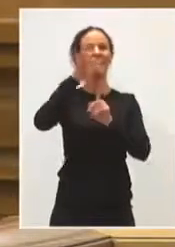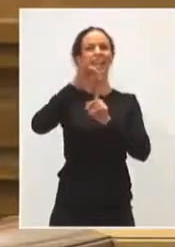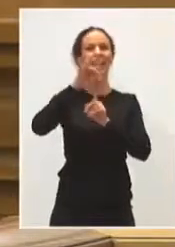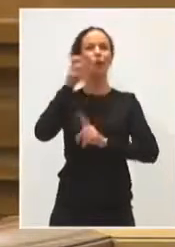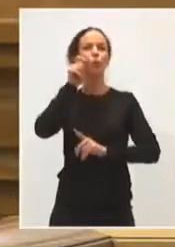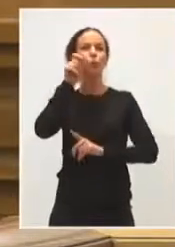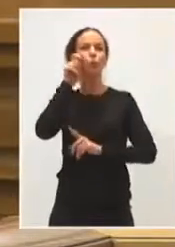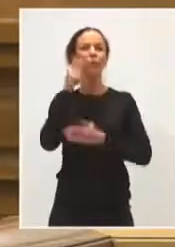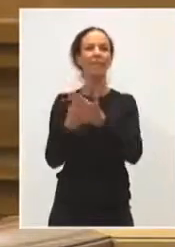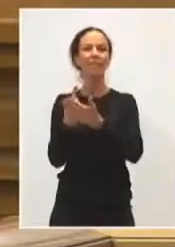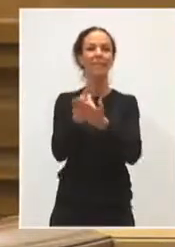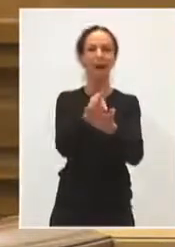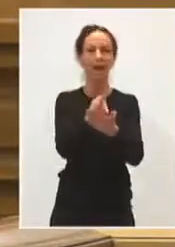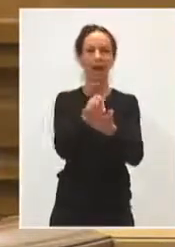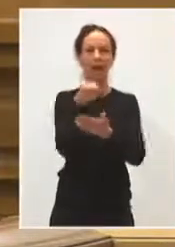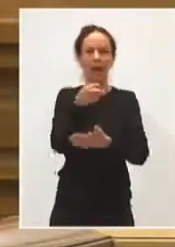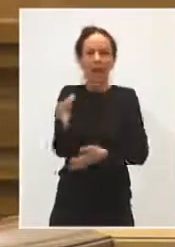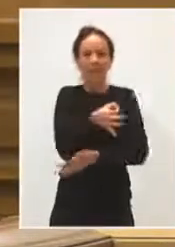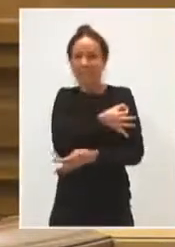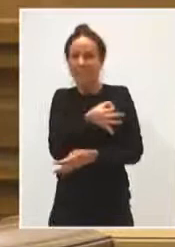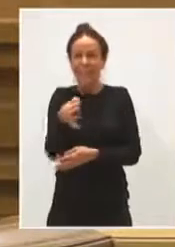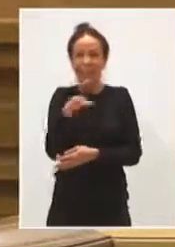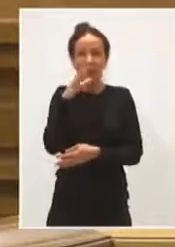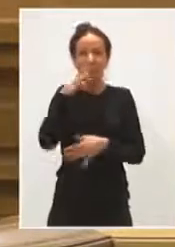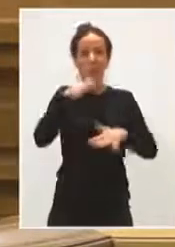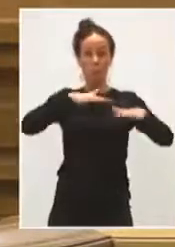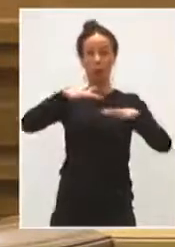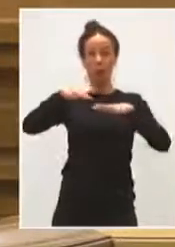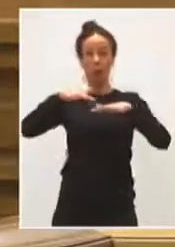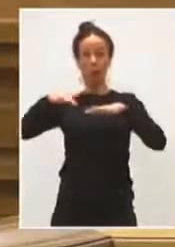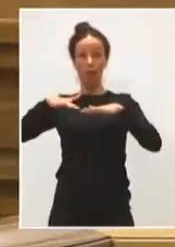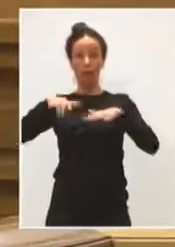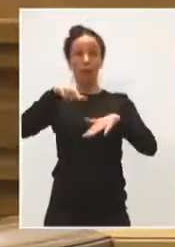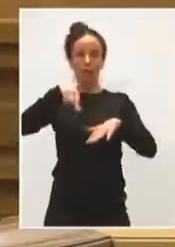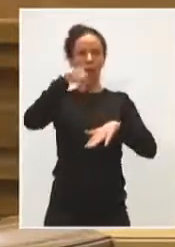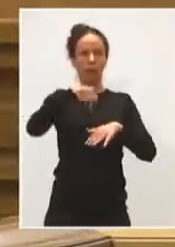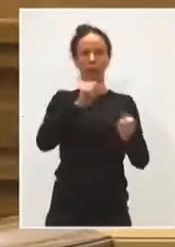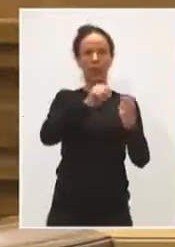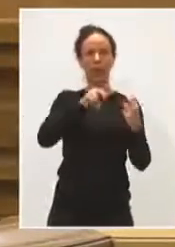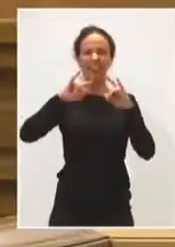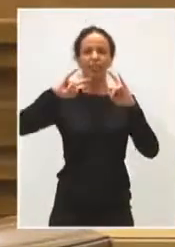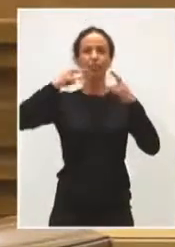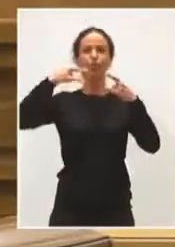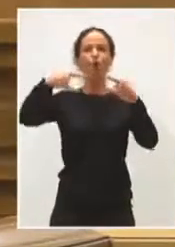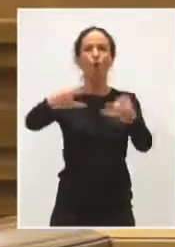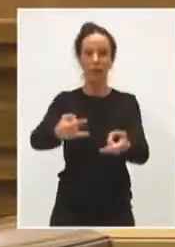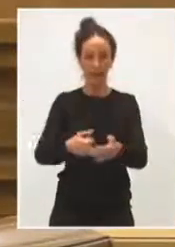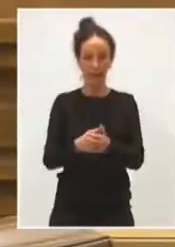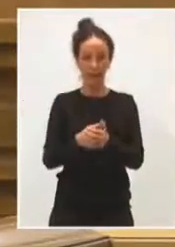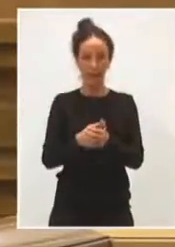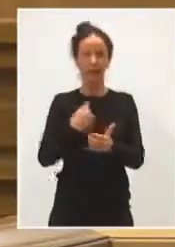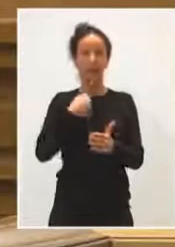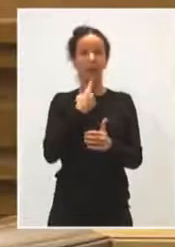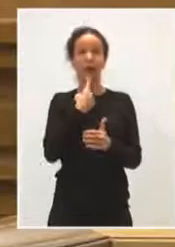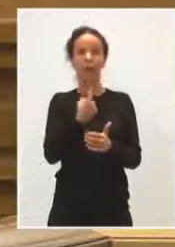eficacia tremenda cuando la gente se mueve y se mueve por nuestra inmensa red de carreteras y de caminos. Y les adelanto que